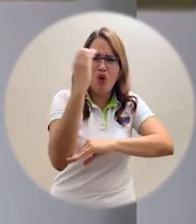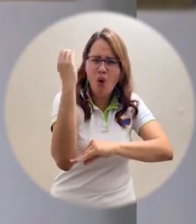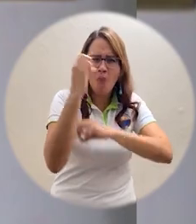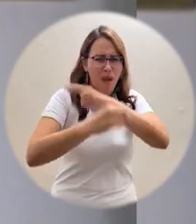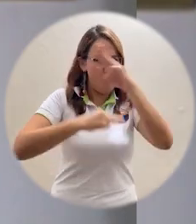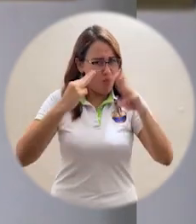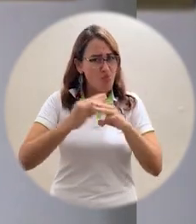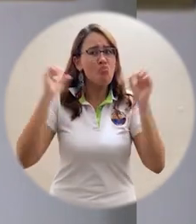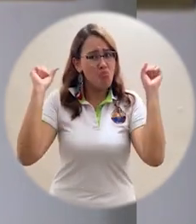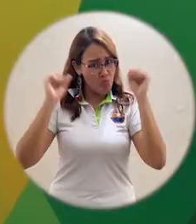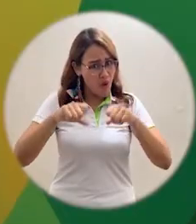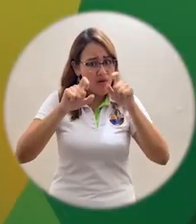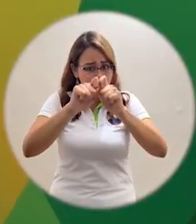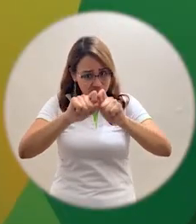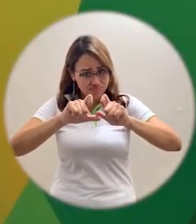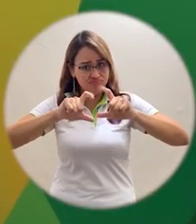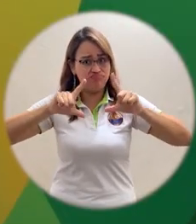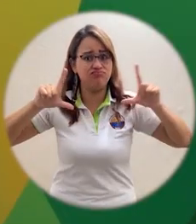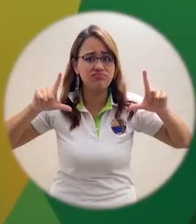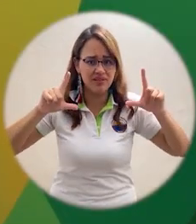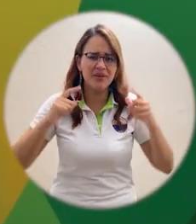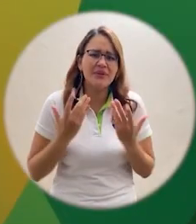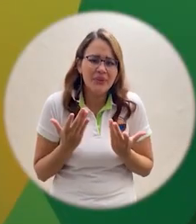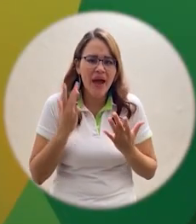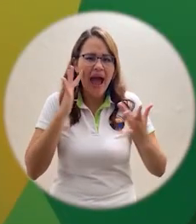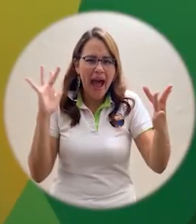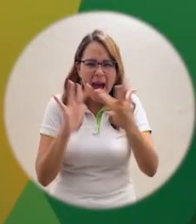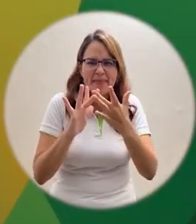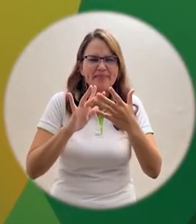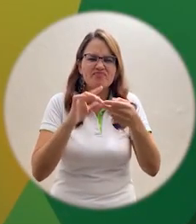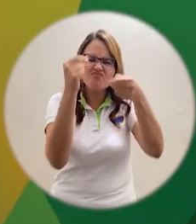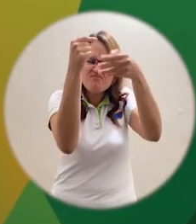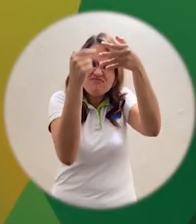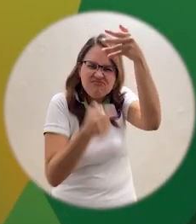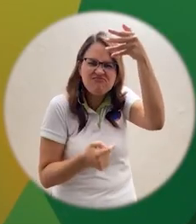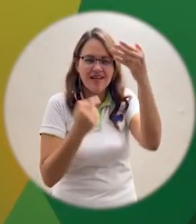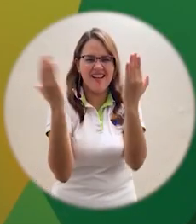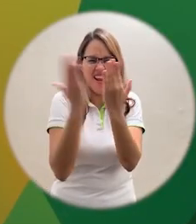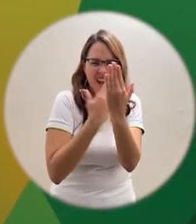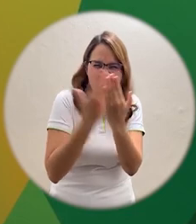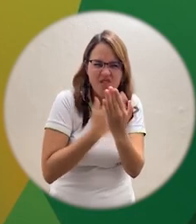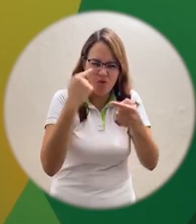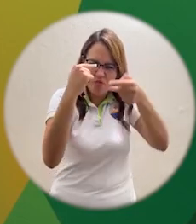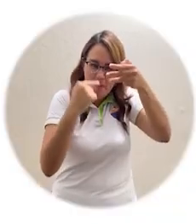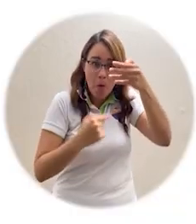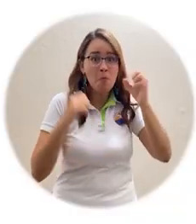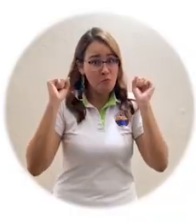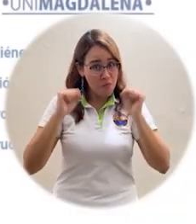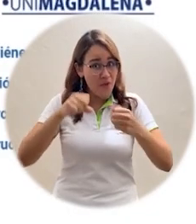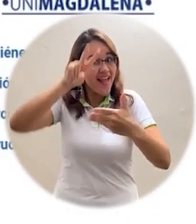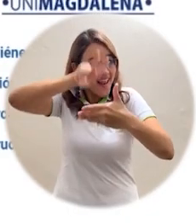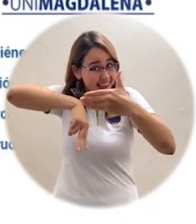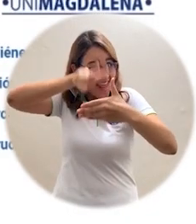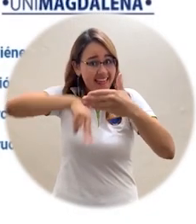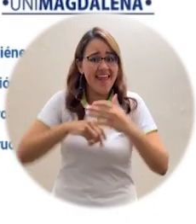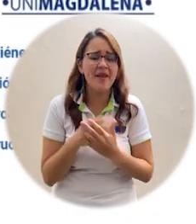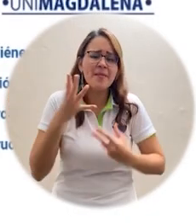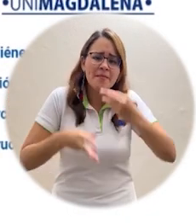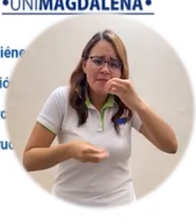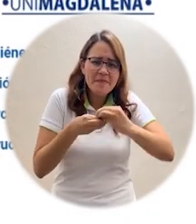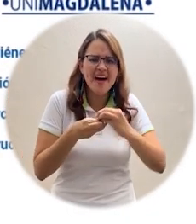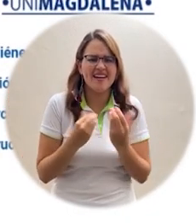Colombia y el mundo entero que puedan acceder a textos, manuales, a guías de enseñanza pero también que puedan tener